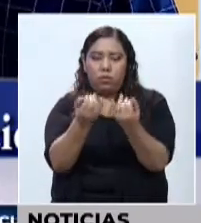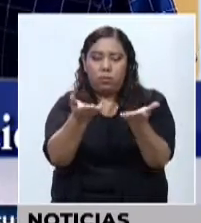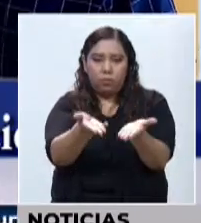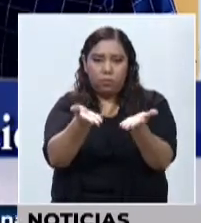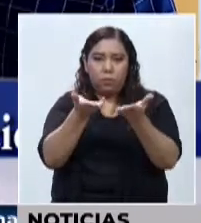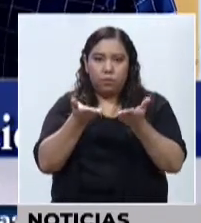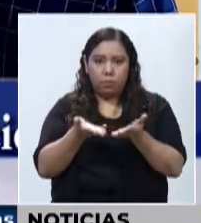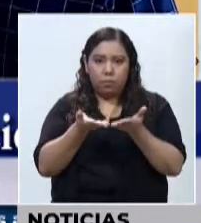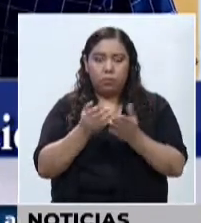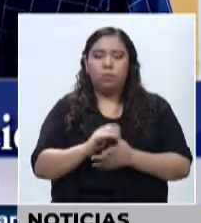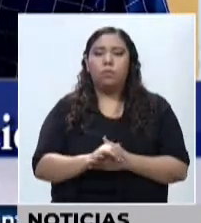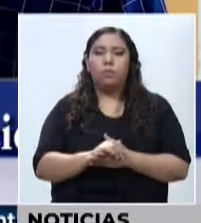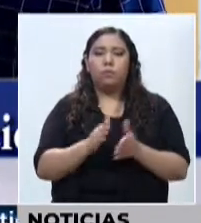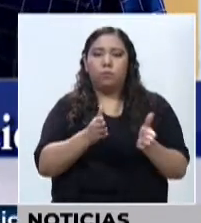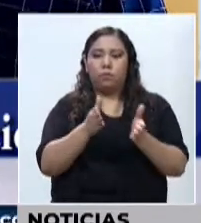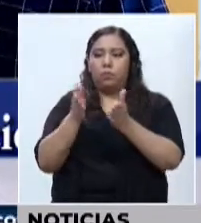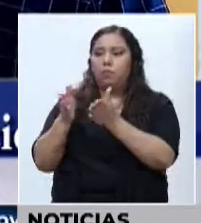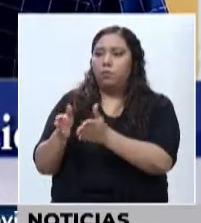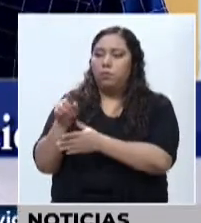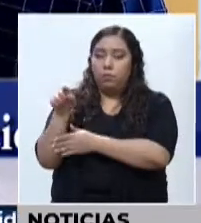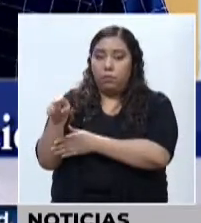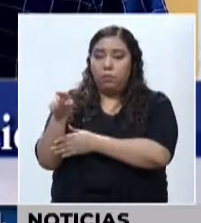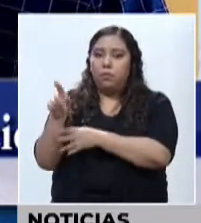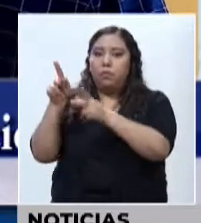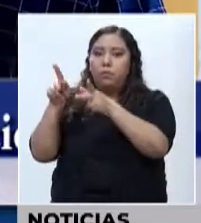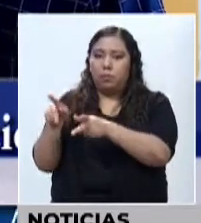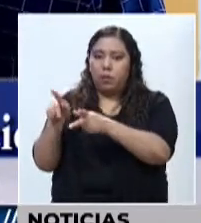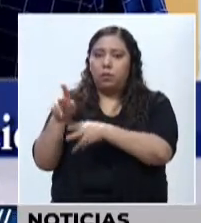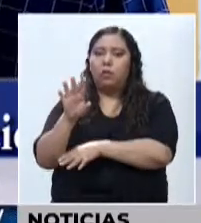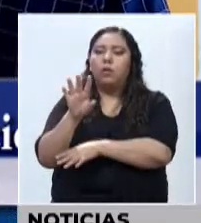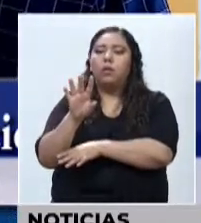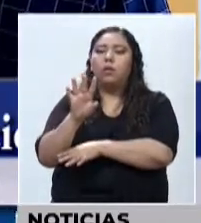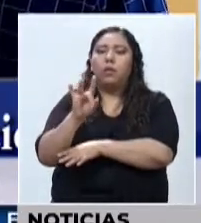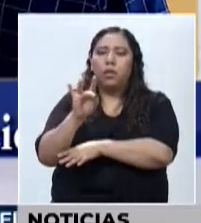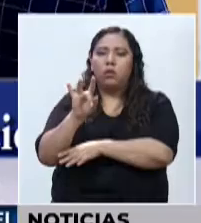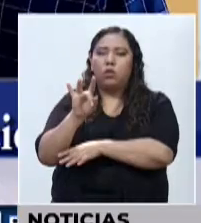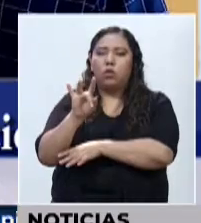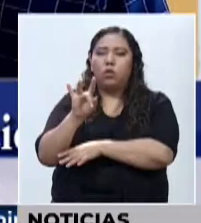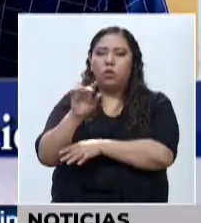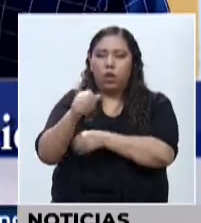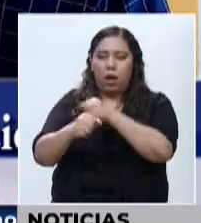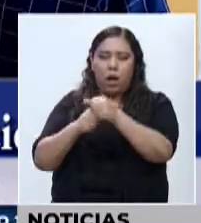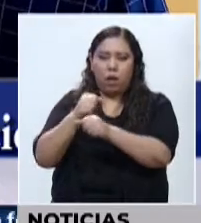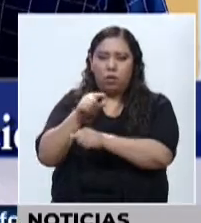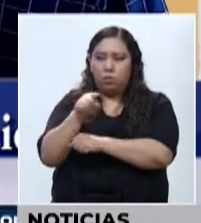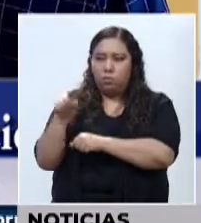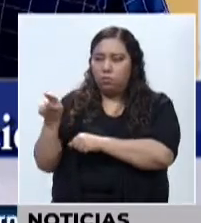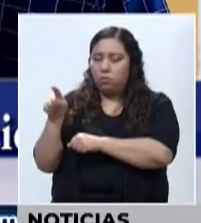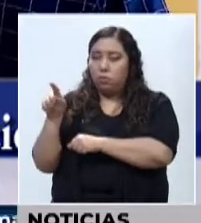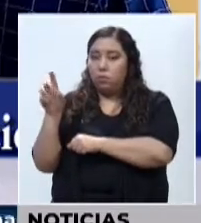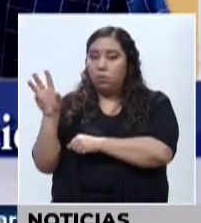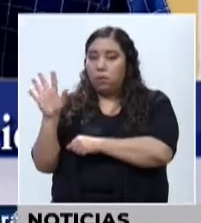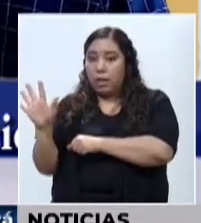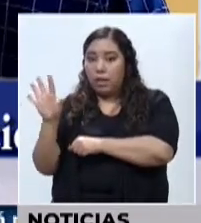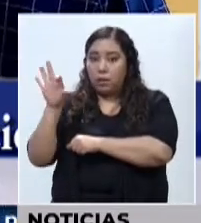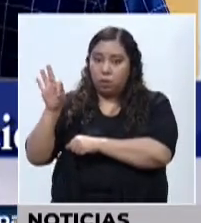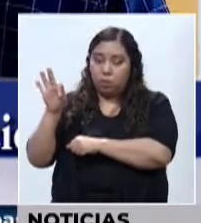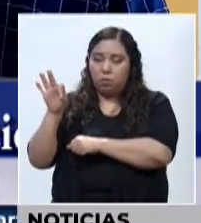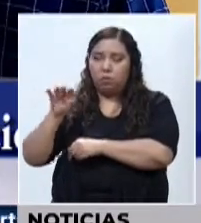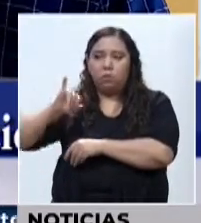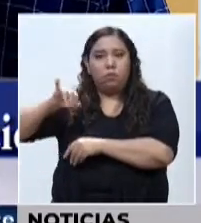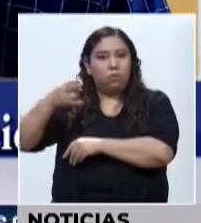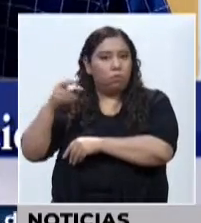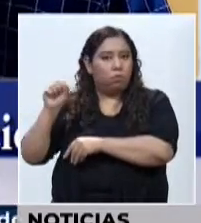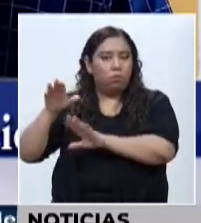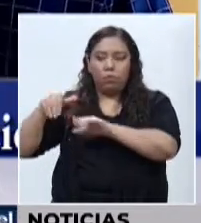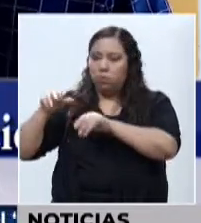otros que son de enfermedades base, los que no los han visto en el Seguro Social, que los